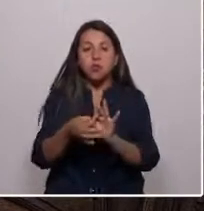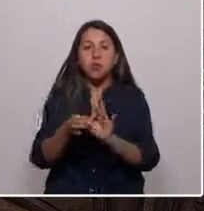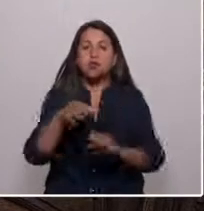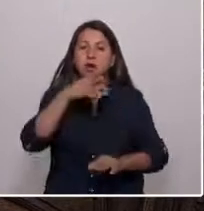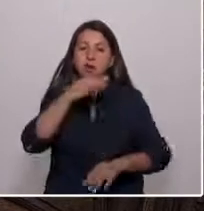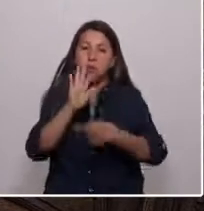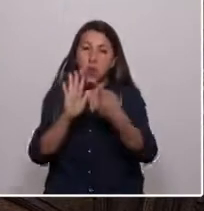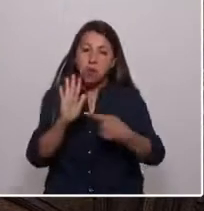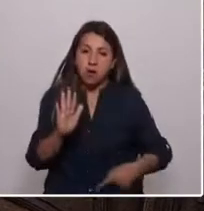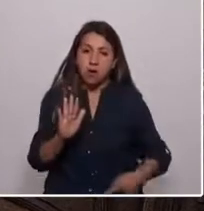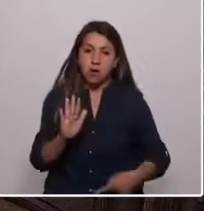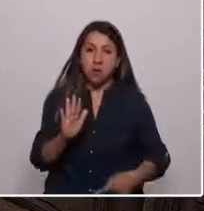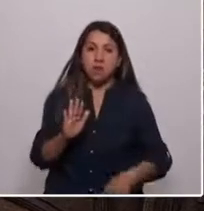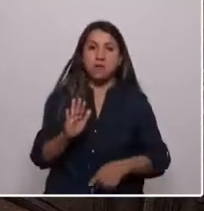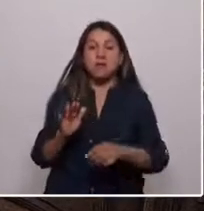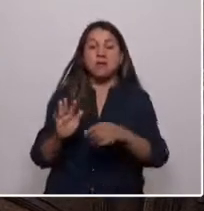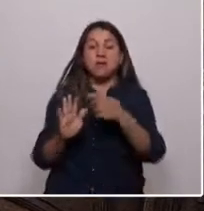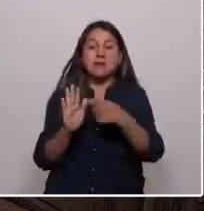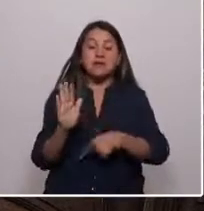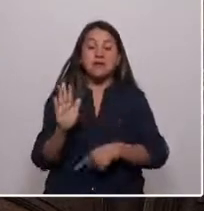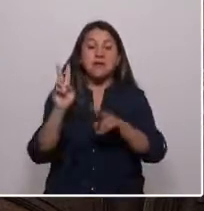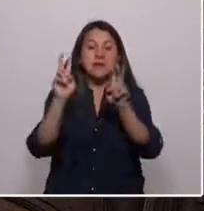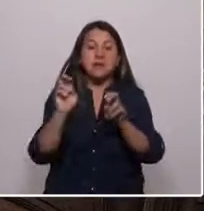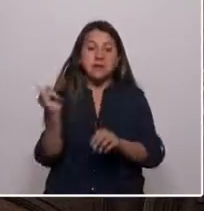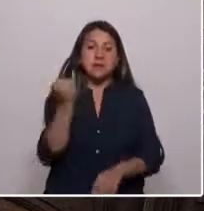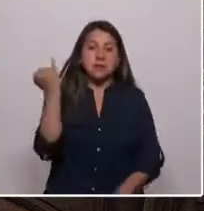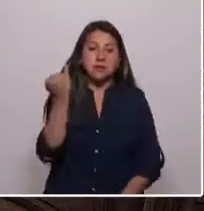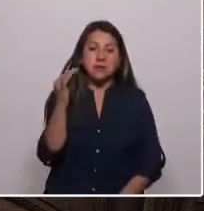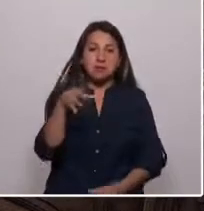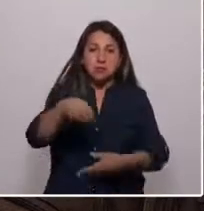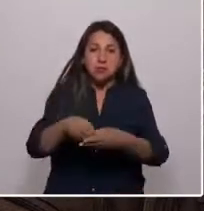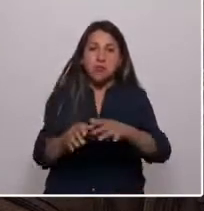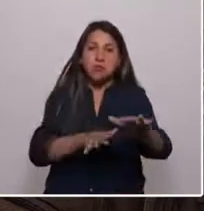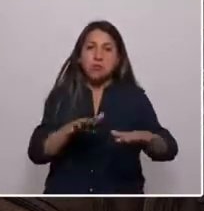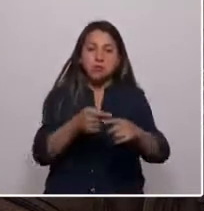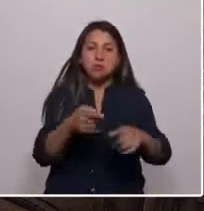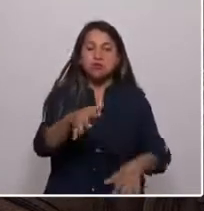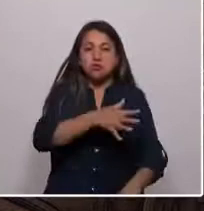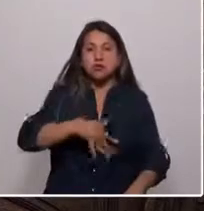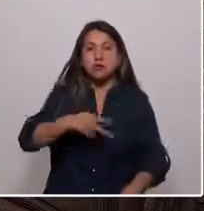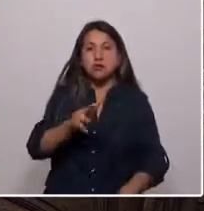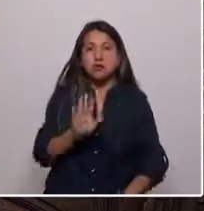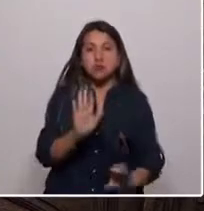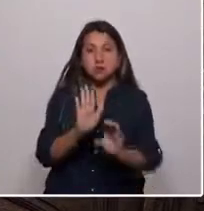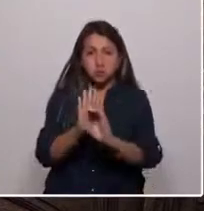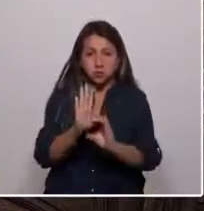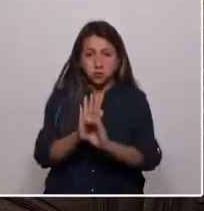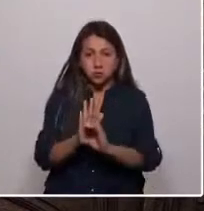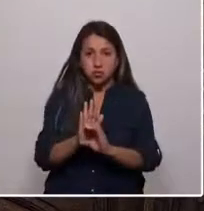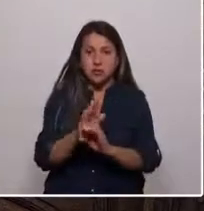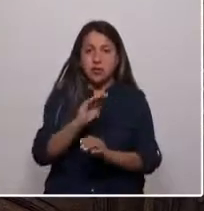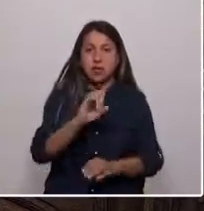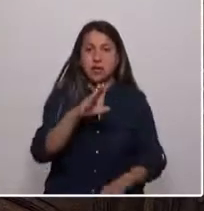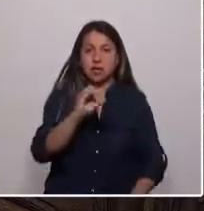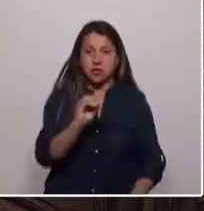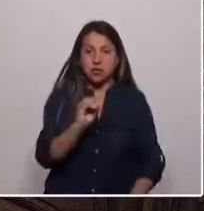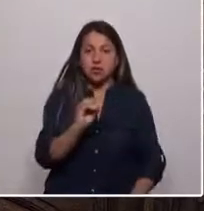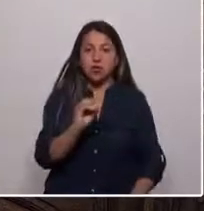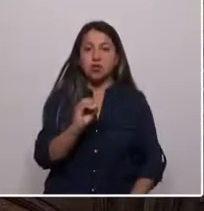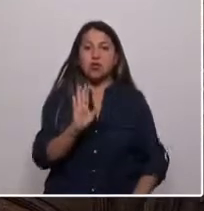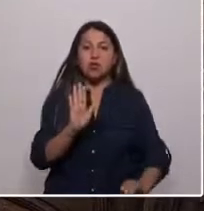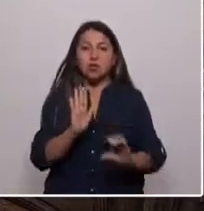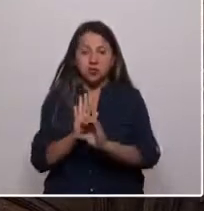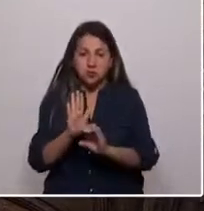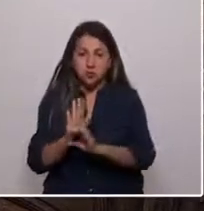Independientes, y hoy en la convención soy parte de movimientos sociales constituyentes y de ecoconstituyentes. Múltiples